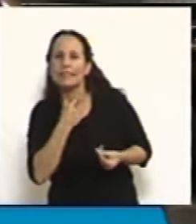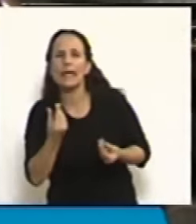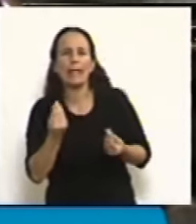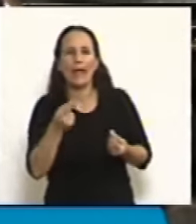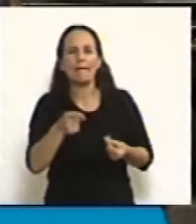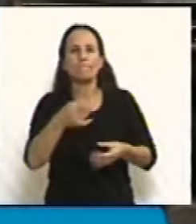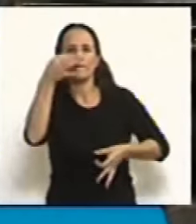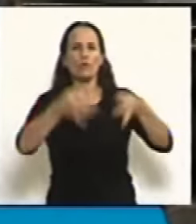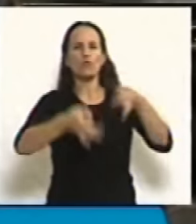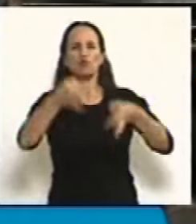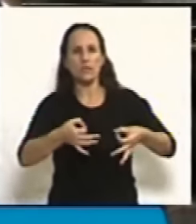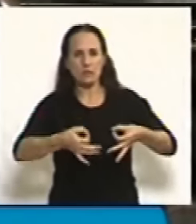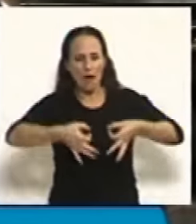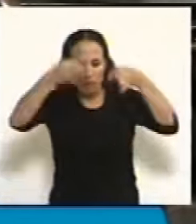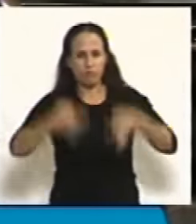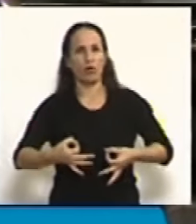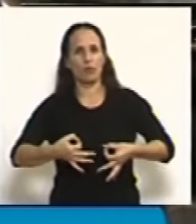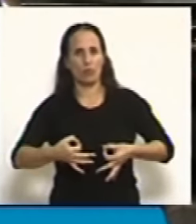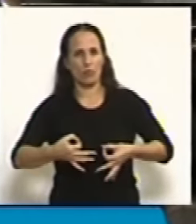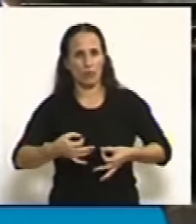eficiente justicia.